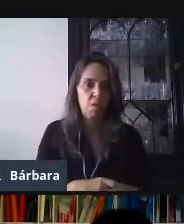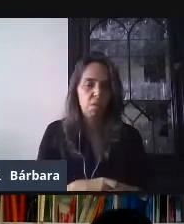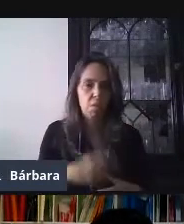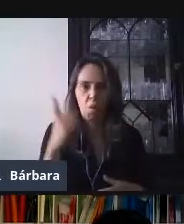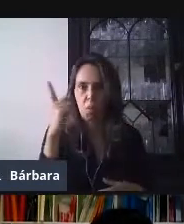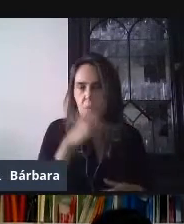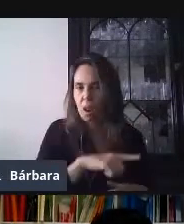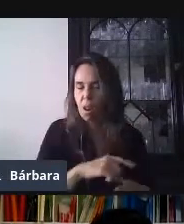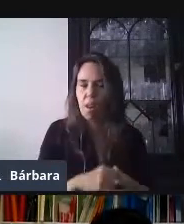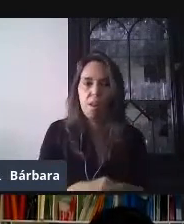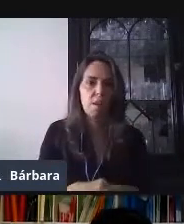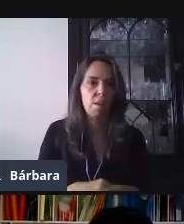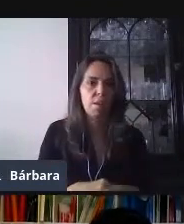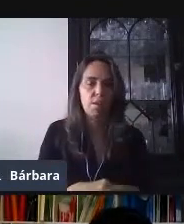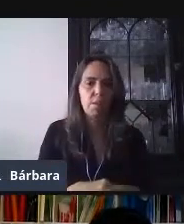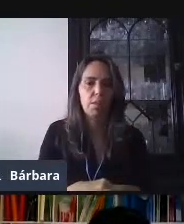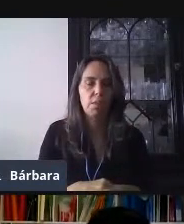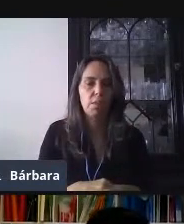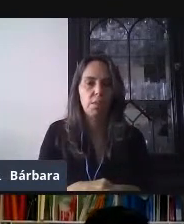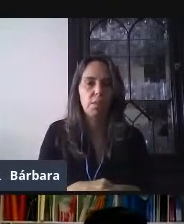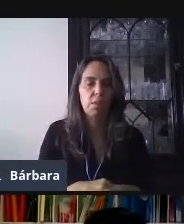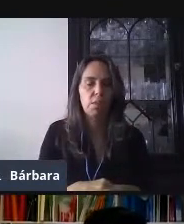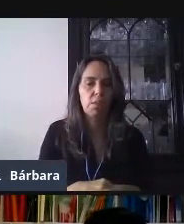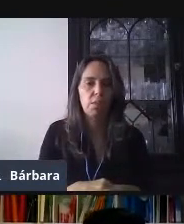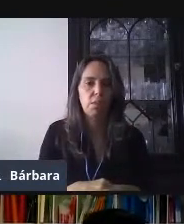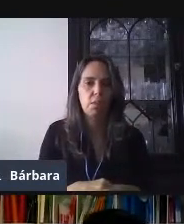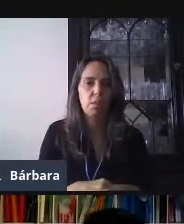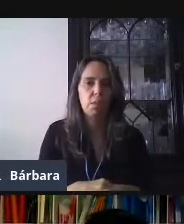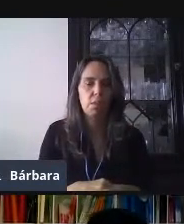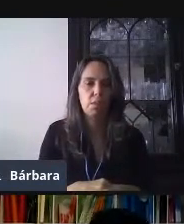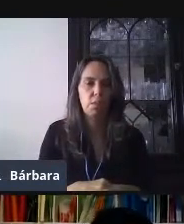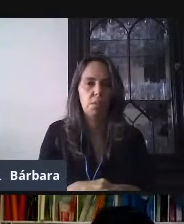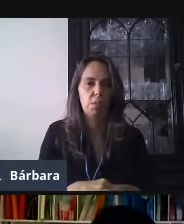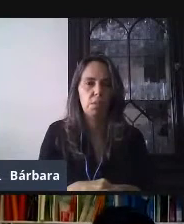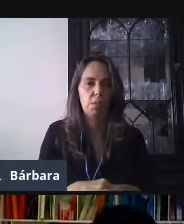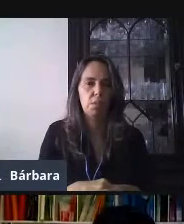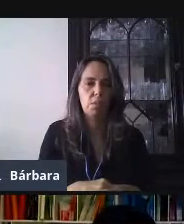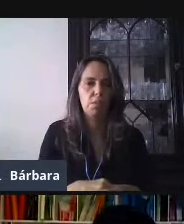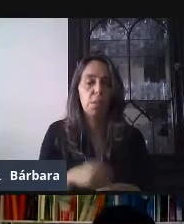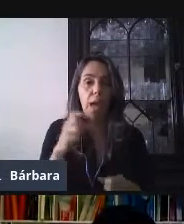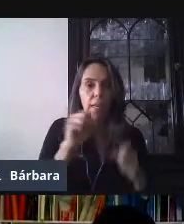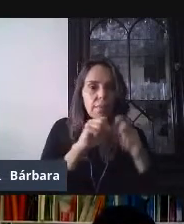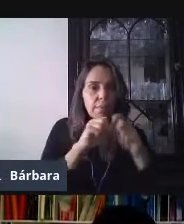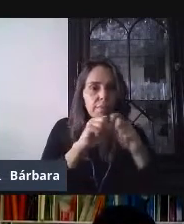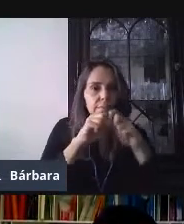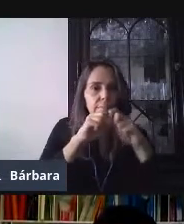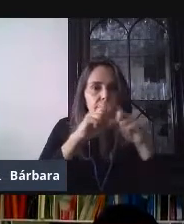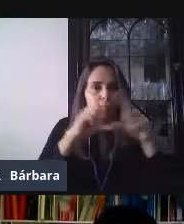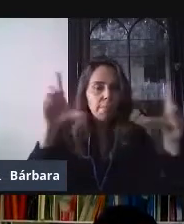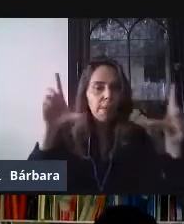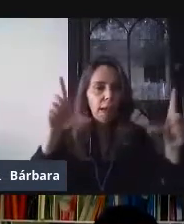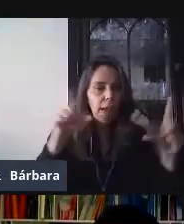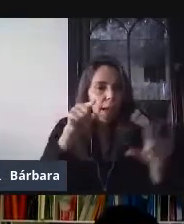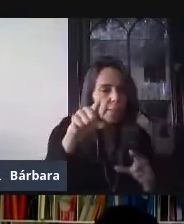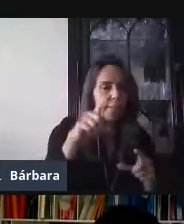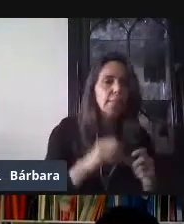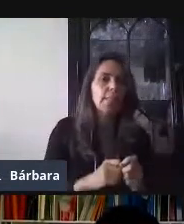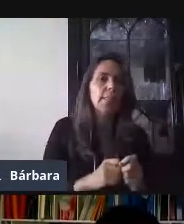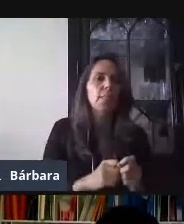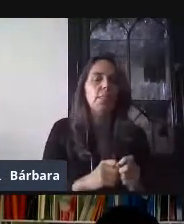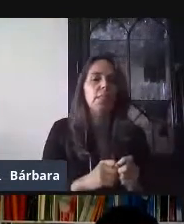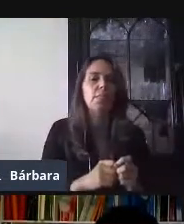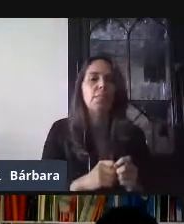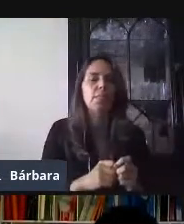agregar comentarios a la respuesta, que yo dando clic me va a abrir esta pequeña ventana. Me va a dar estas dos opciones, correctas o